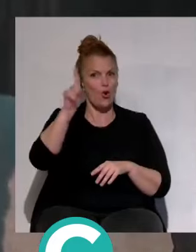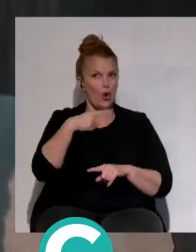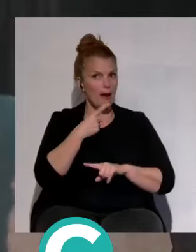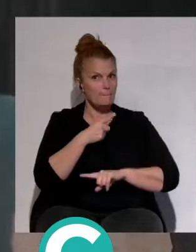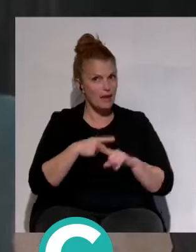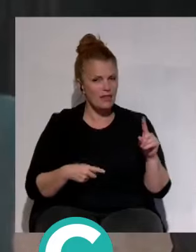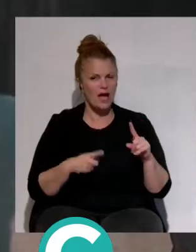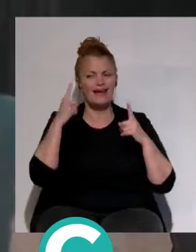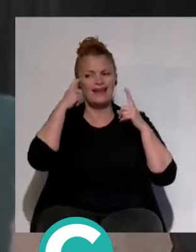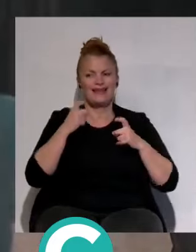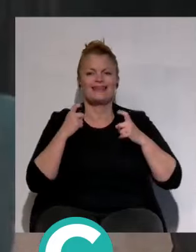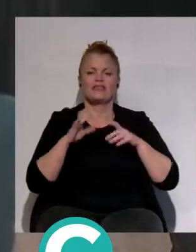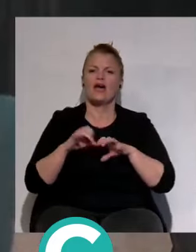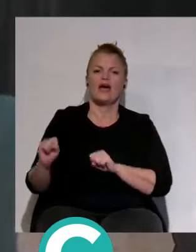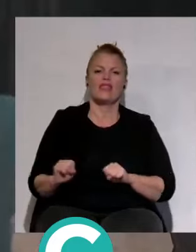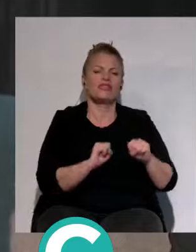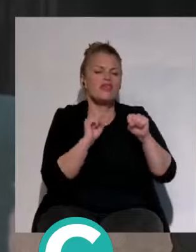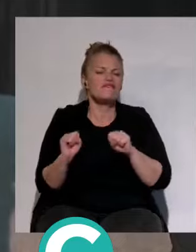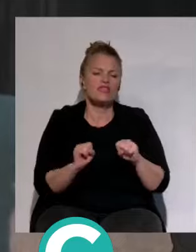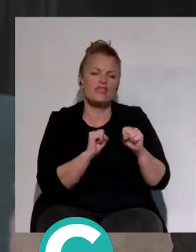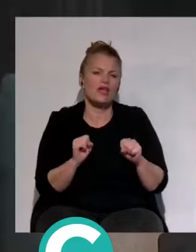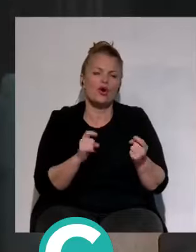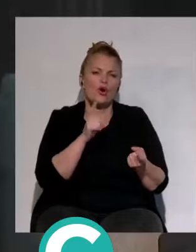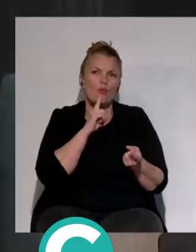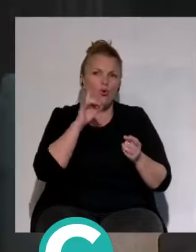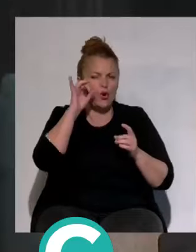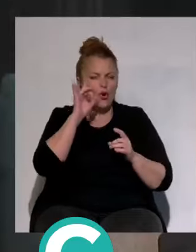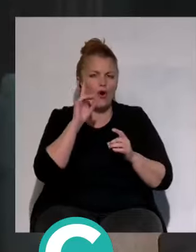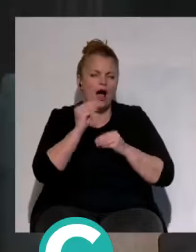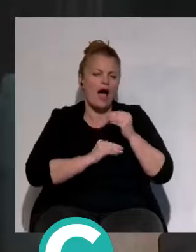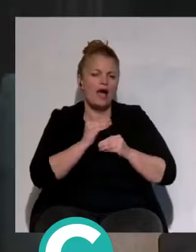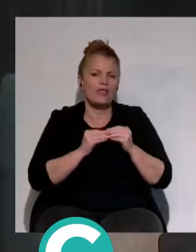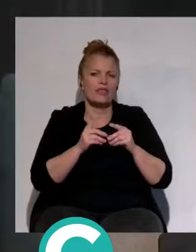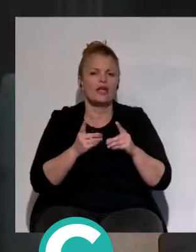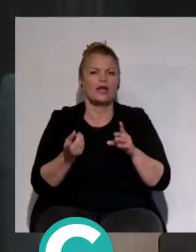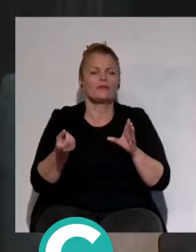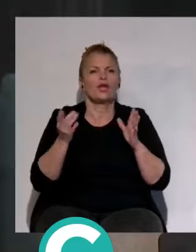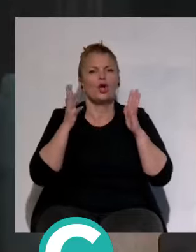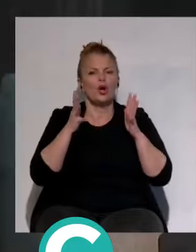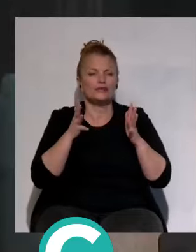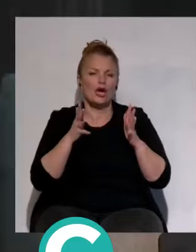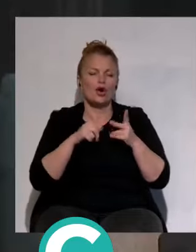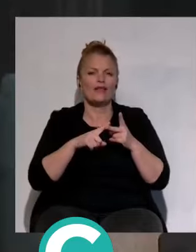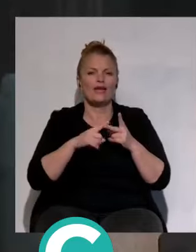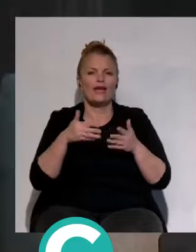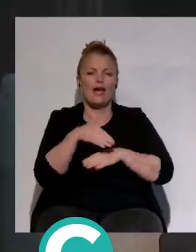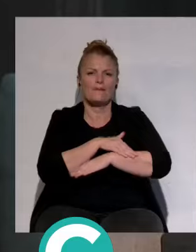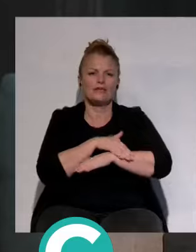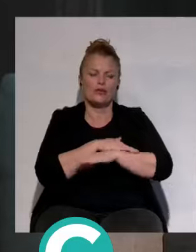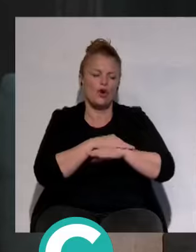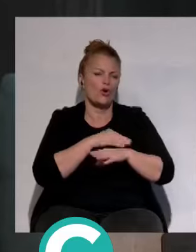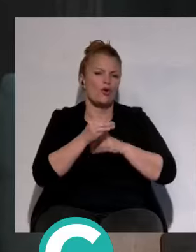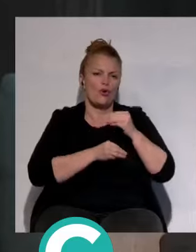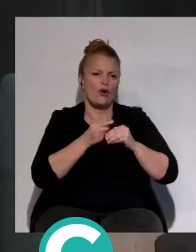intenta defender lo que le entiende como legítimo, que es volver al consejo de administración del club y gestionar